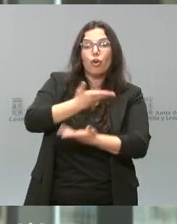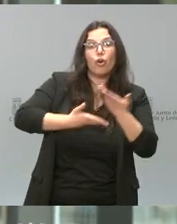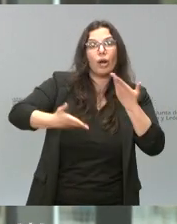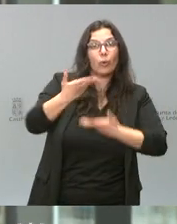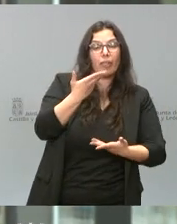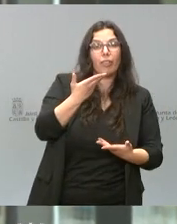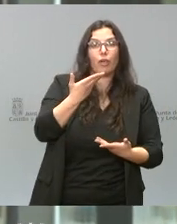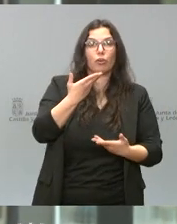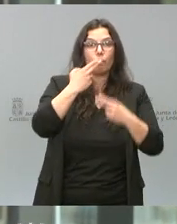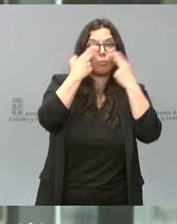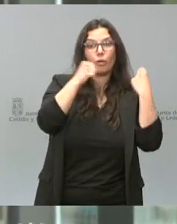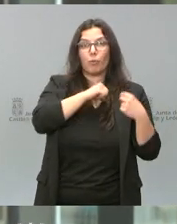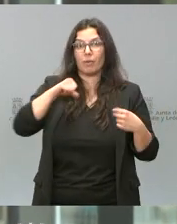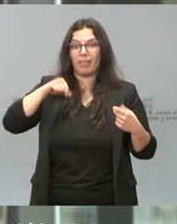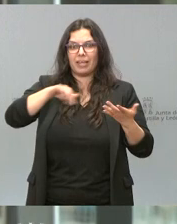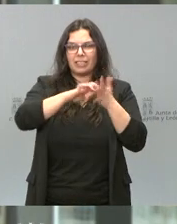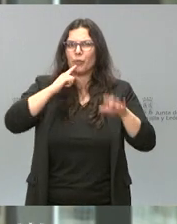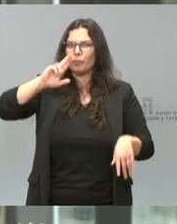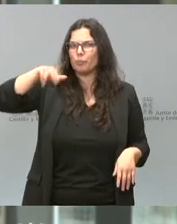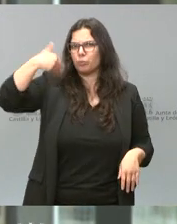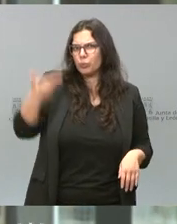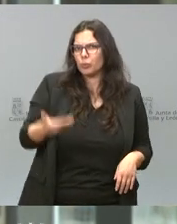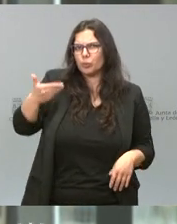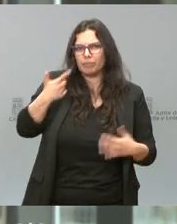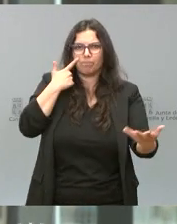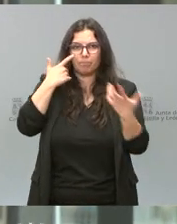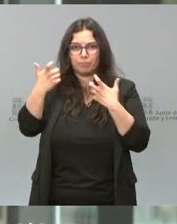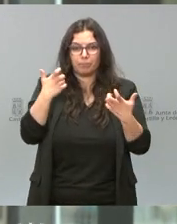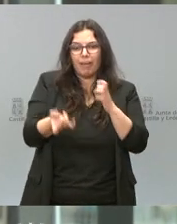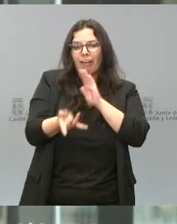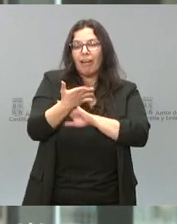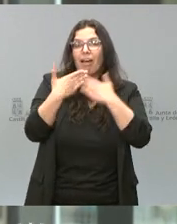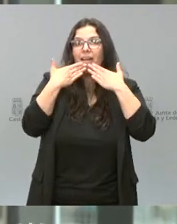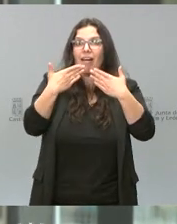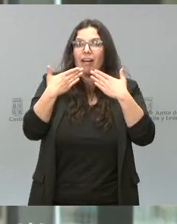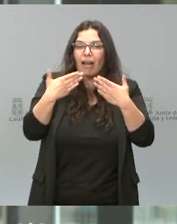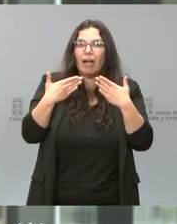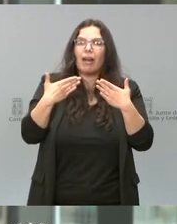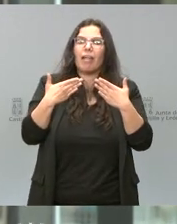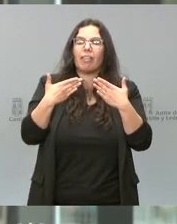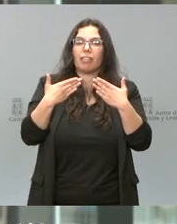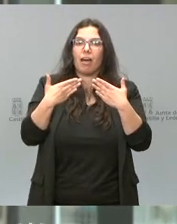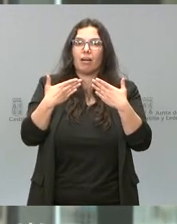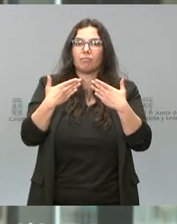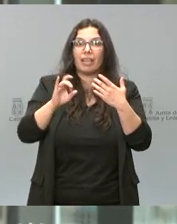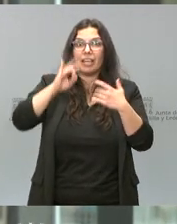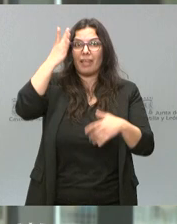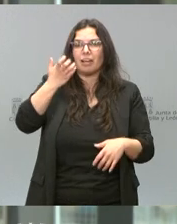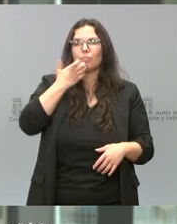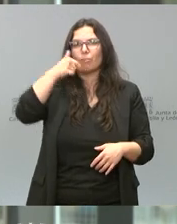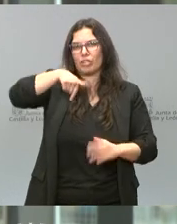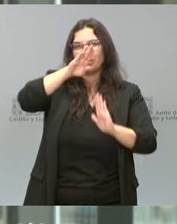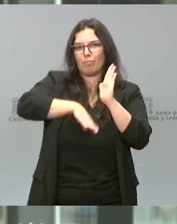público-privada en Castilla y León, que se teje a partir de iniciativas como el ya histórico programa ICE Financia,